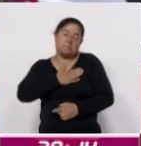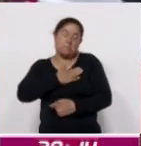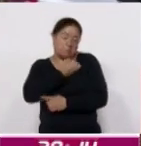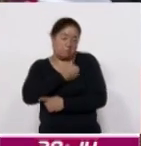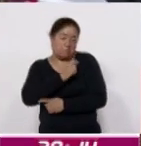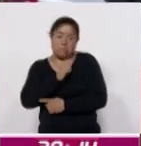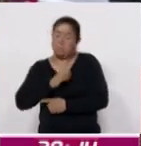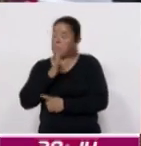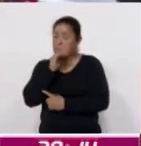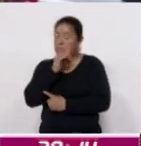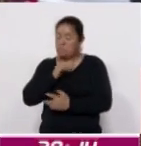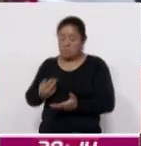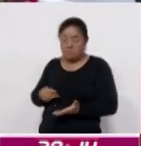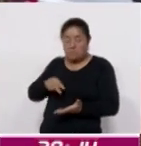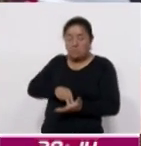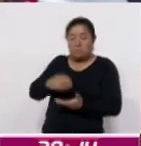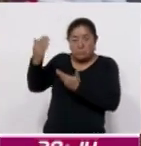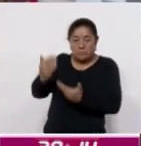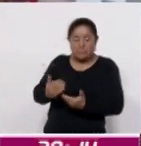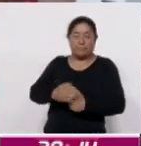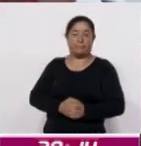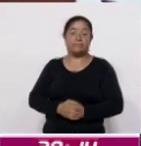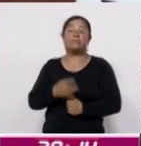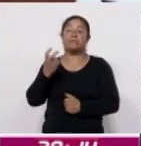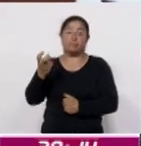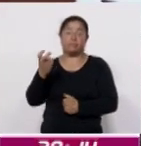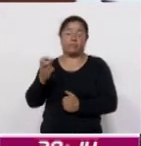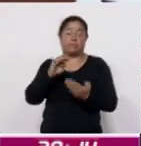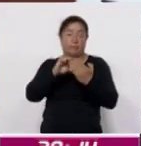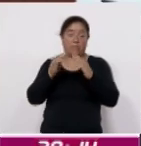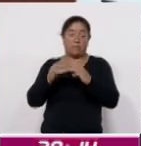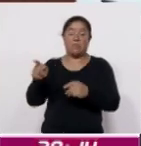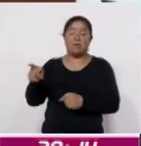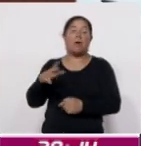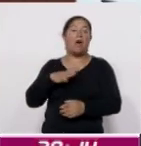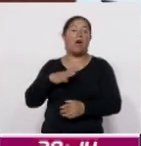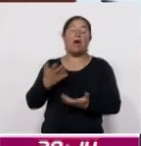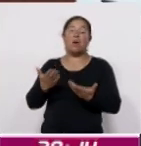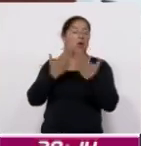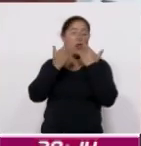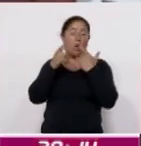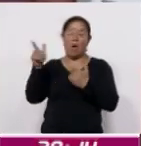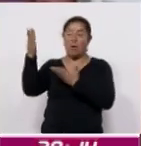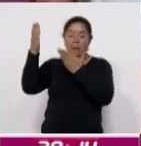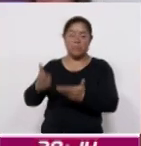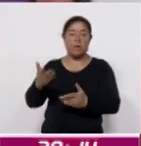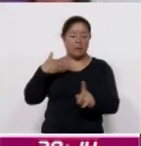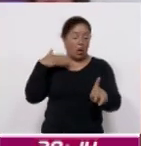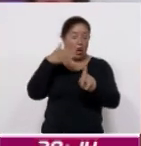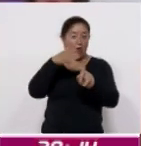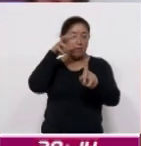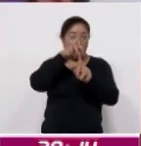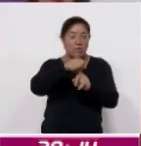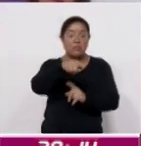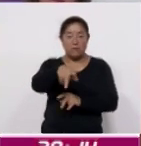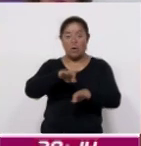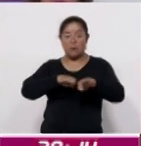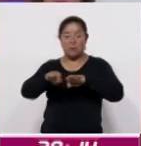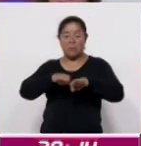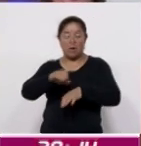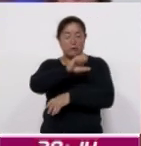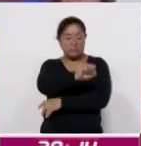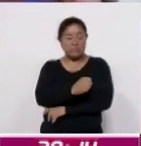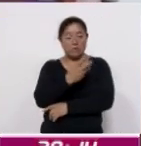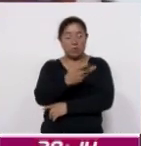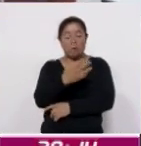comparecer el día de hoy. Por lo anterior, y en razón de no haberse cumplido el objetivo durante los trabajos de la 64ª